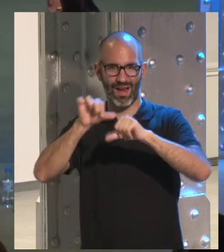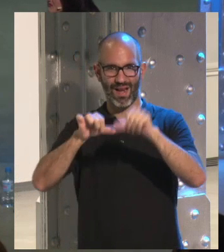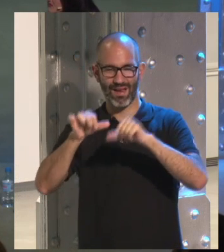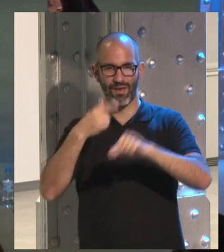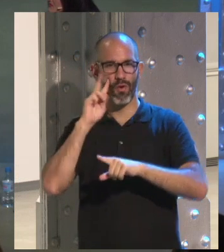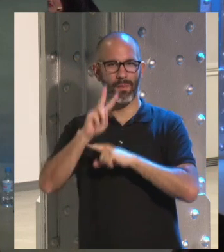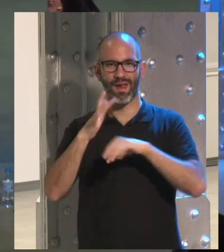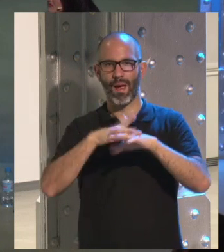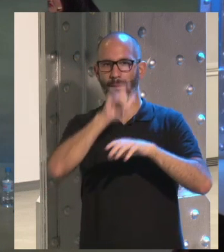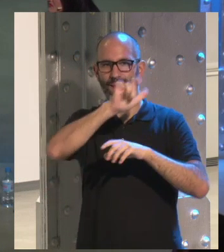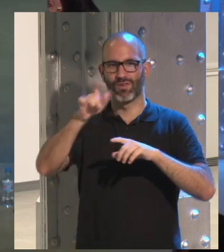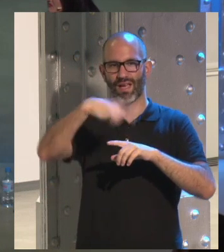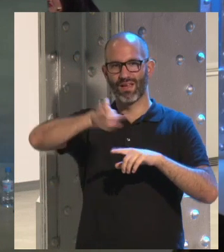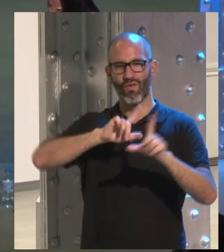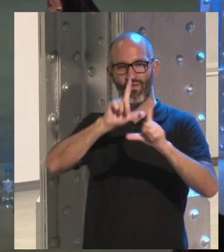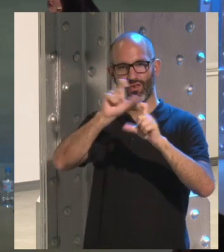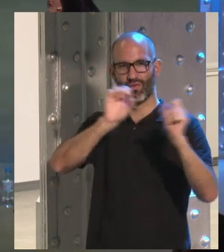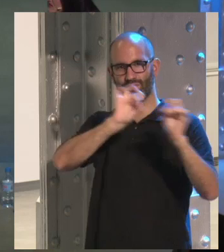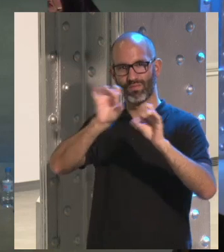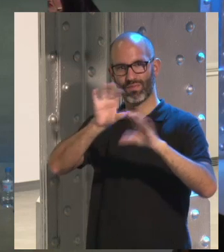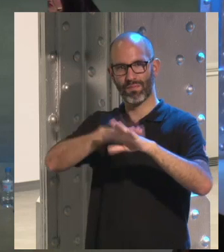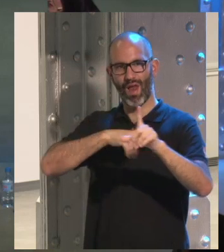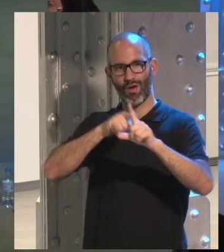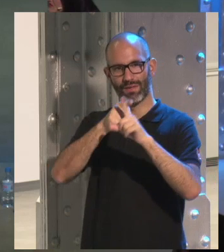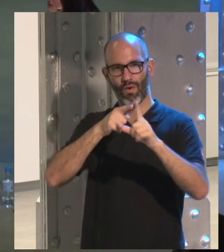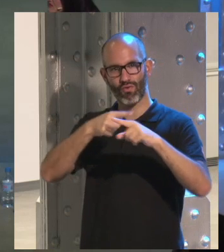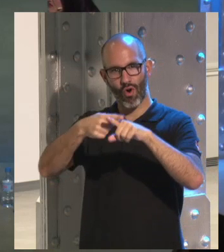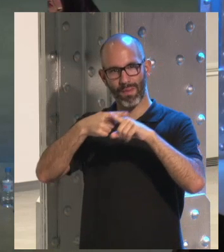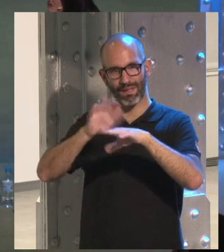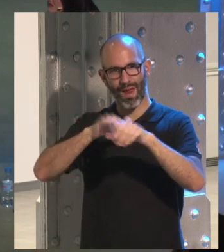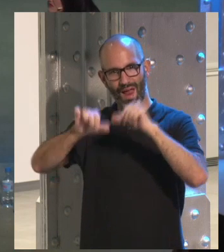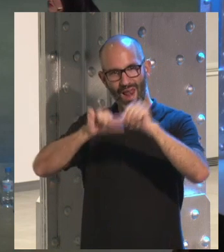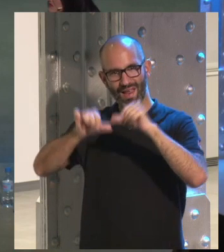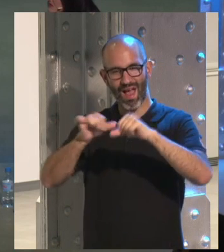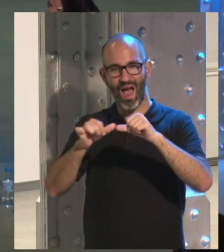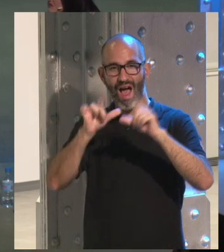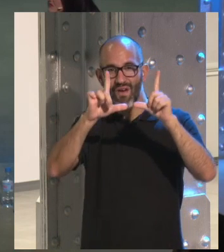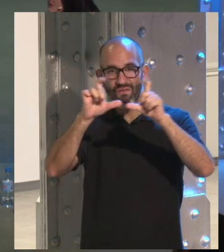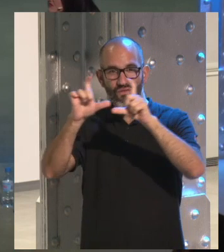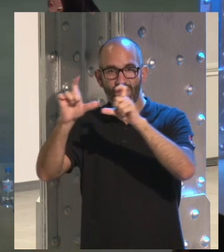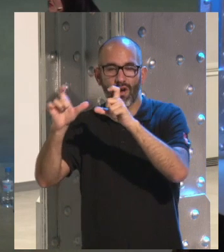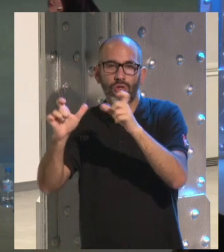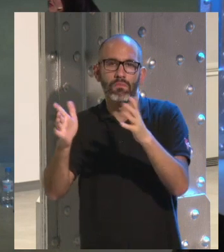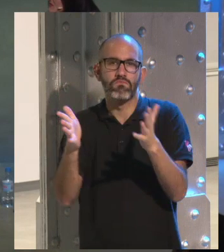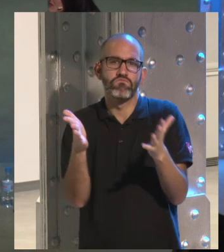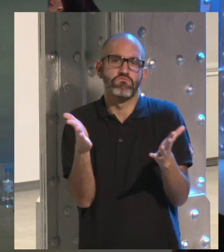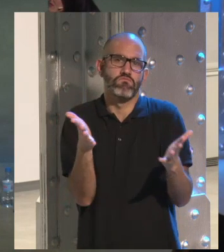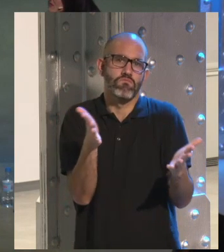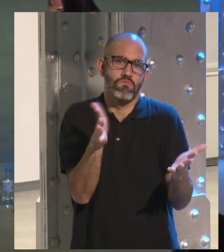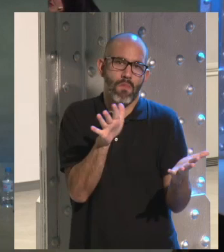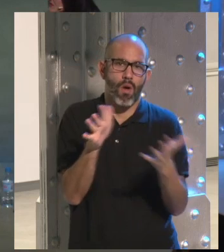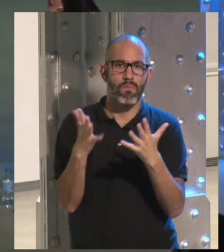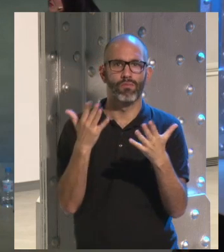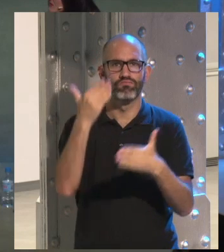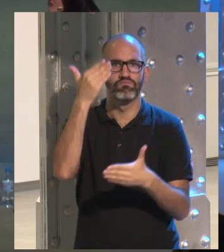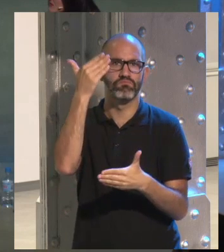compartía fotos para conocer a otra gente y las fotos eran relativamente sobrias